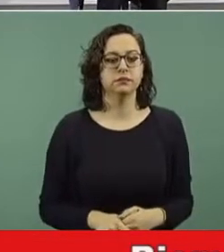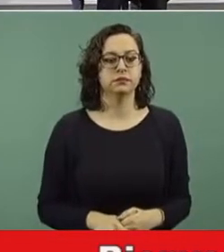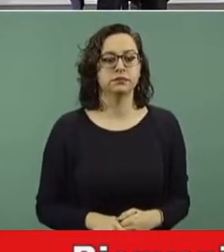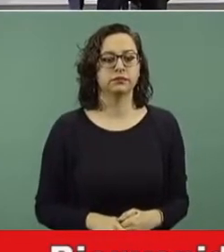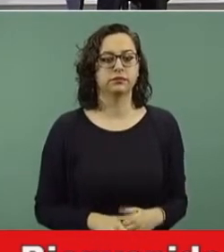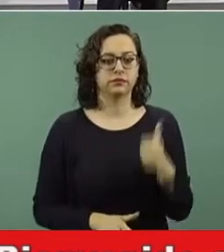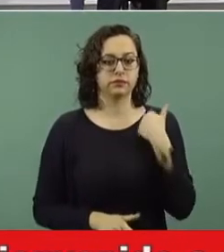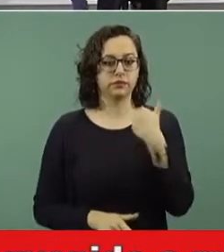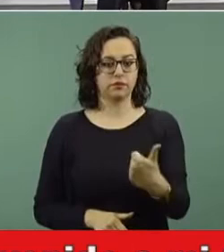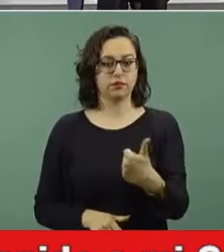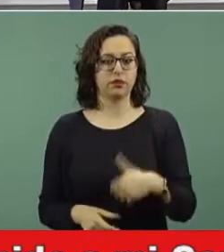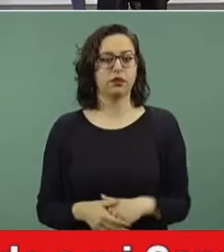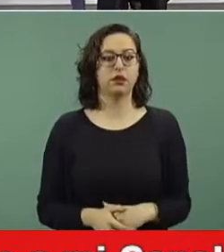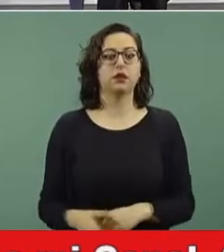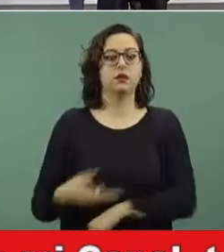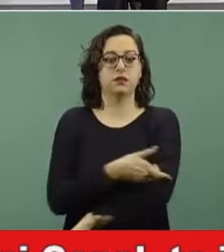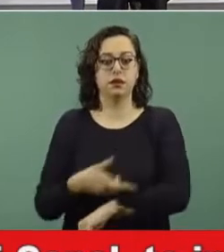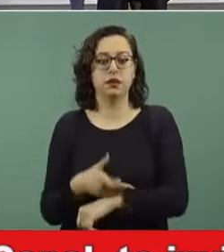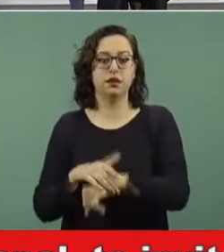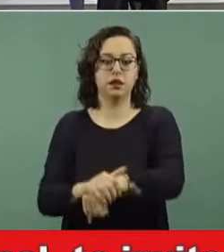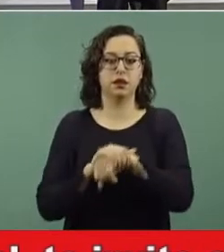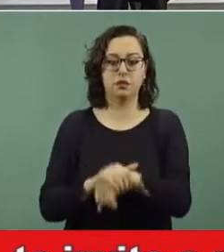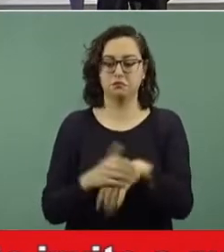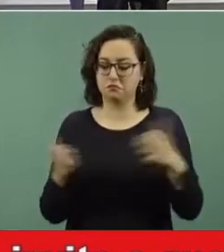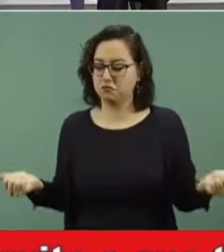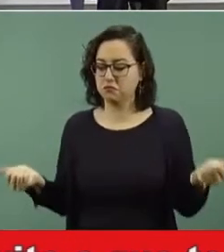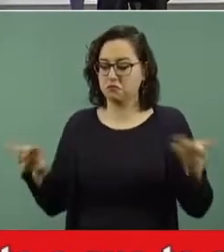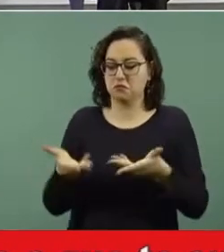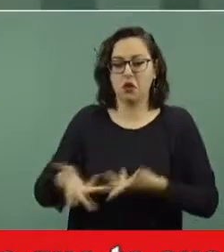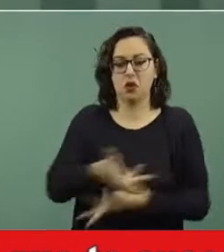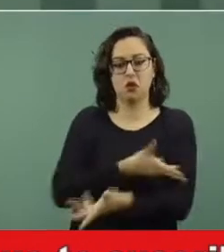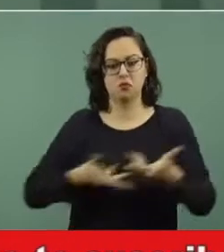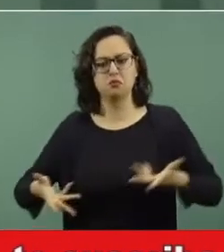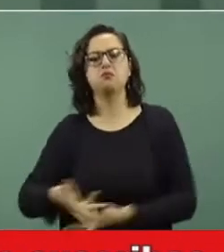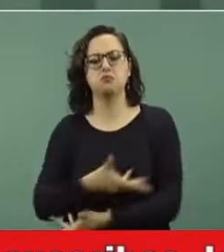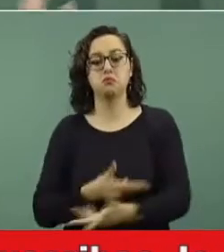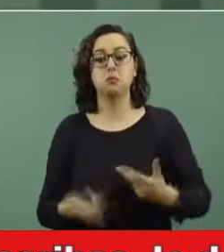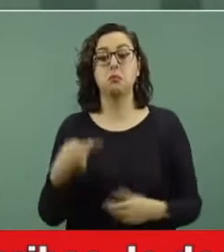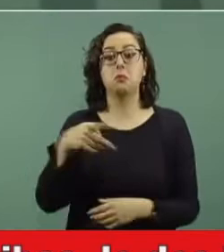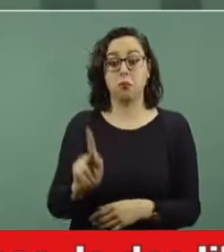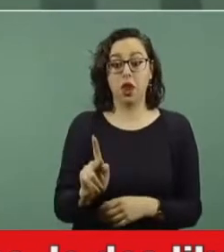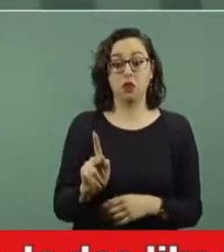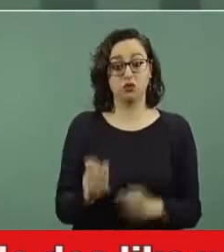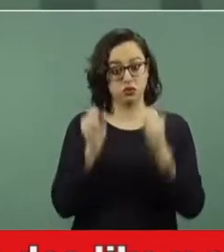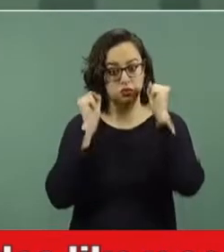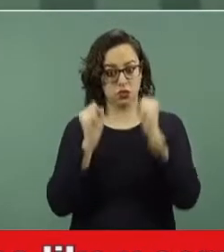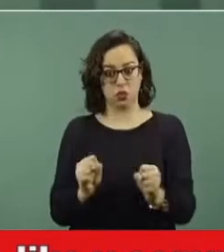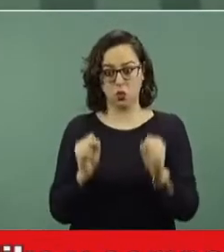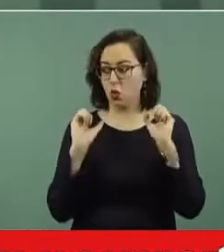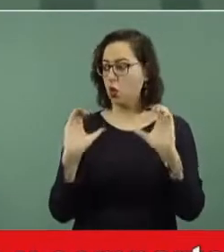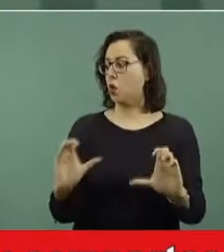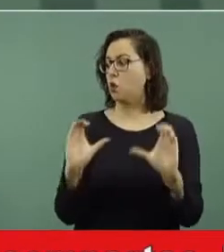familiares o amistades, ten encuentros seguros. La idea del encuentro seguro es limitar la cantidad de personas con quienes nos reunimos